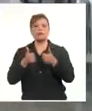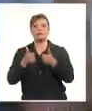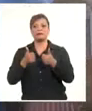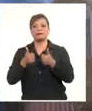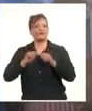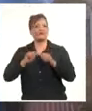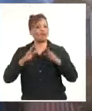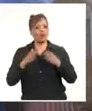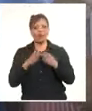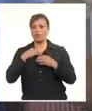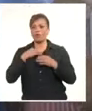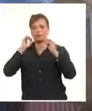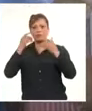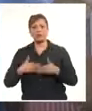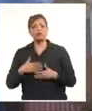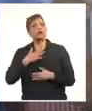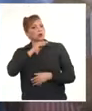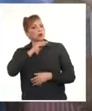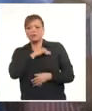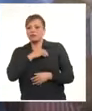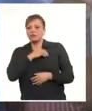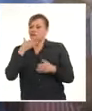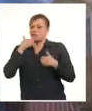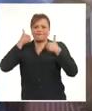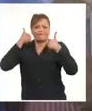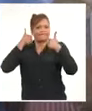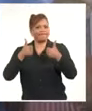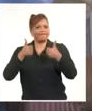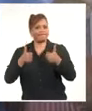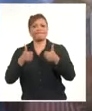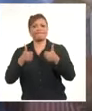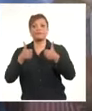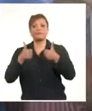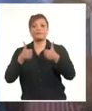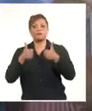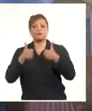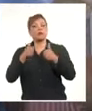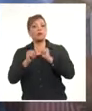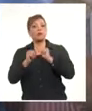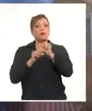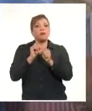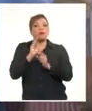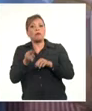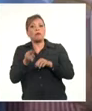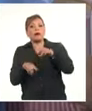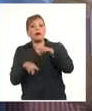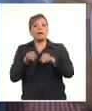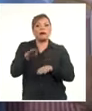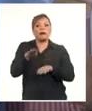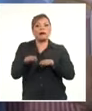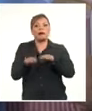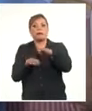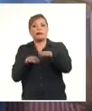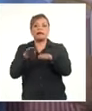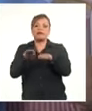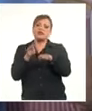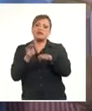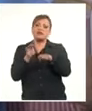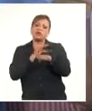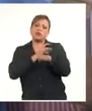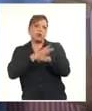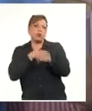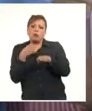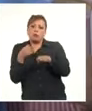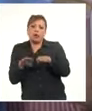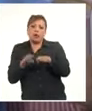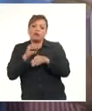todos. Yo me siento bastante bien, ya estoy caminando. Tengo los dolores normales de